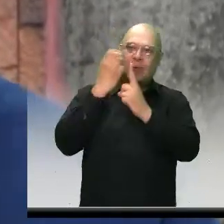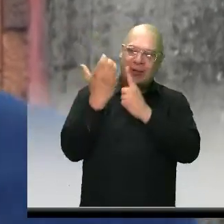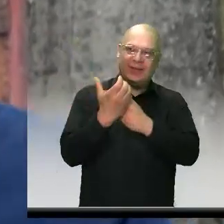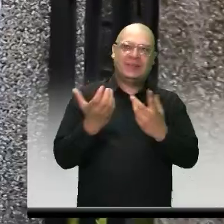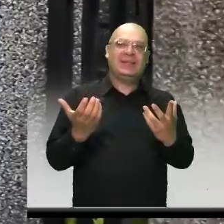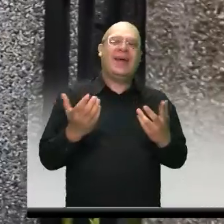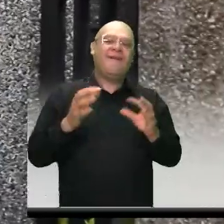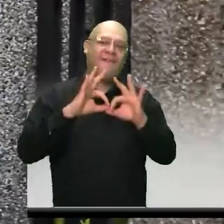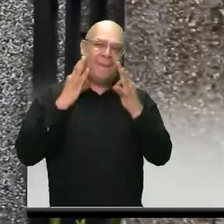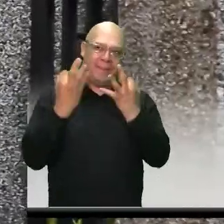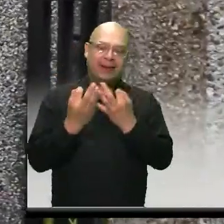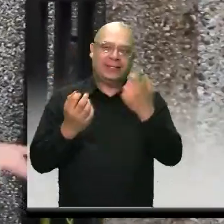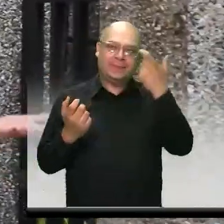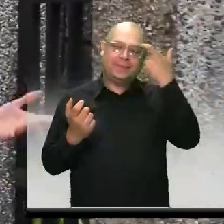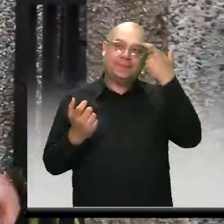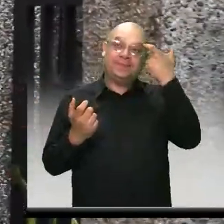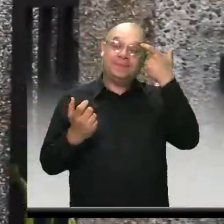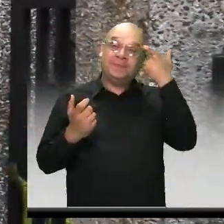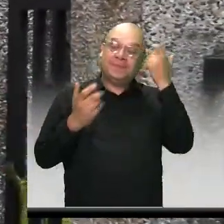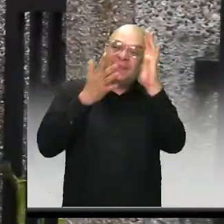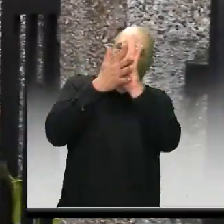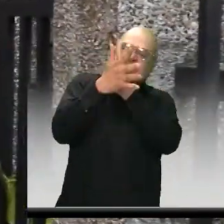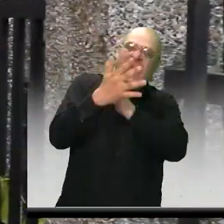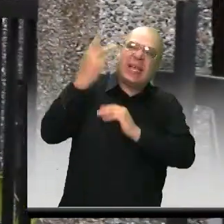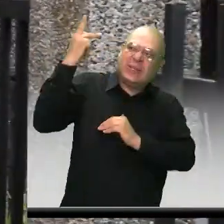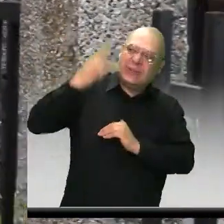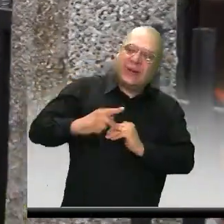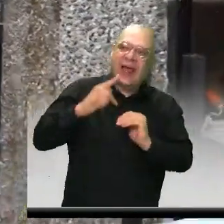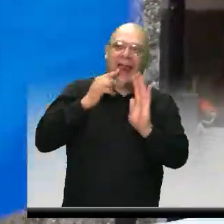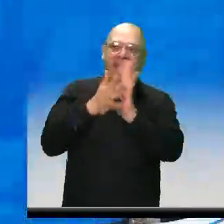familias. Vamos a ver la historia que nos cuentan. Vamos a ver el de qué habla.